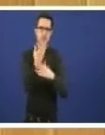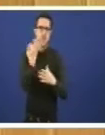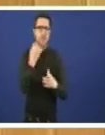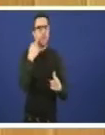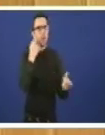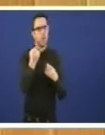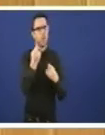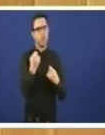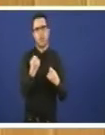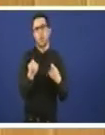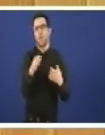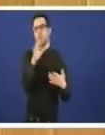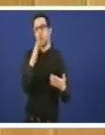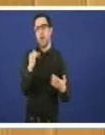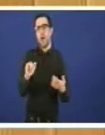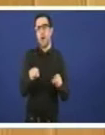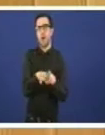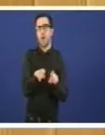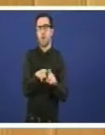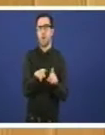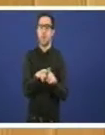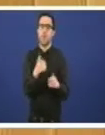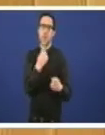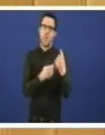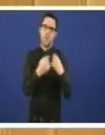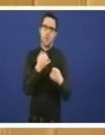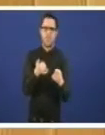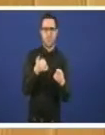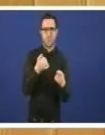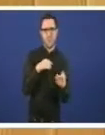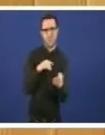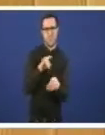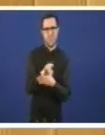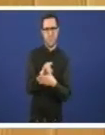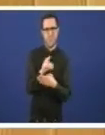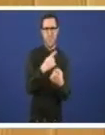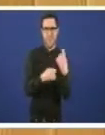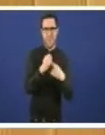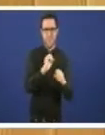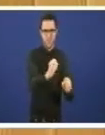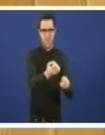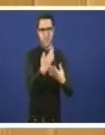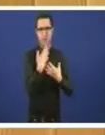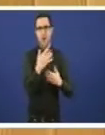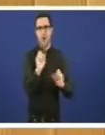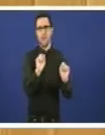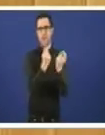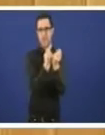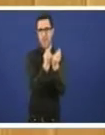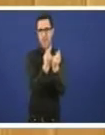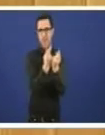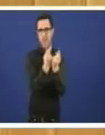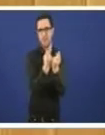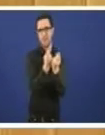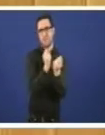hai un certo falseamento por parte dos propios datos que se ofrecen oficiais a respecto destas